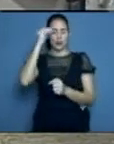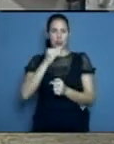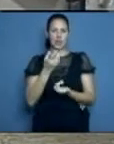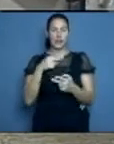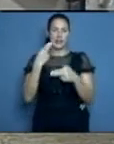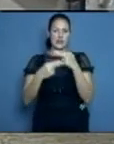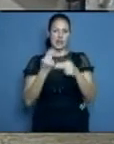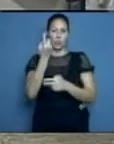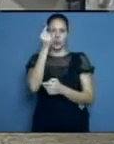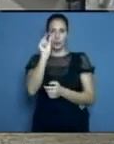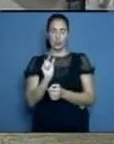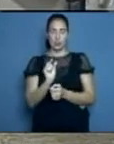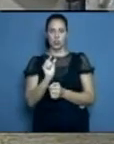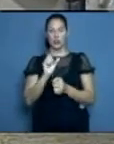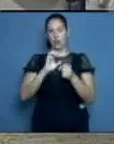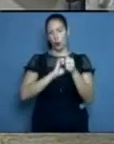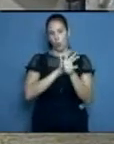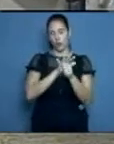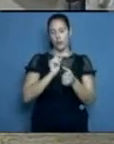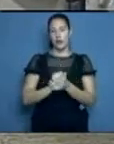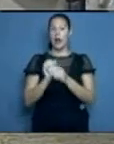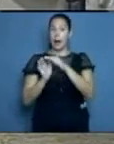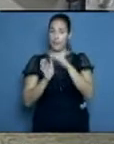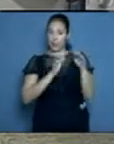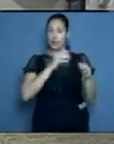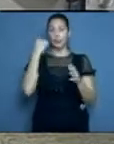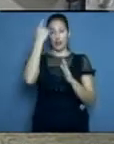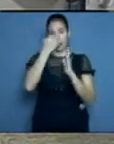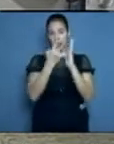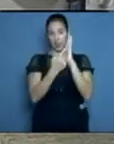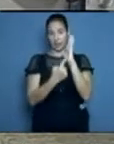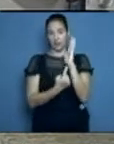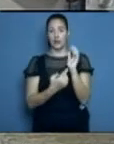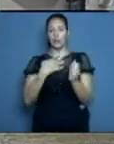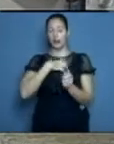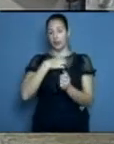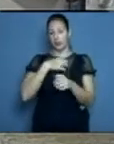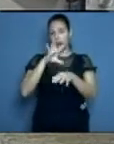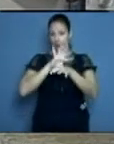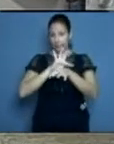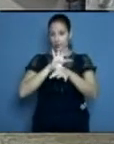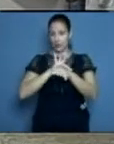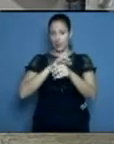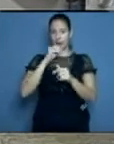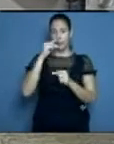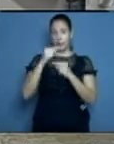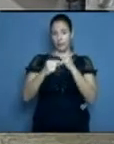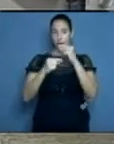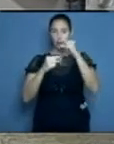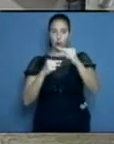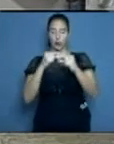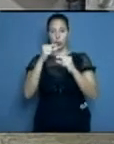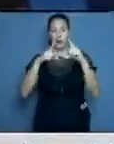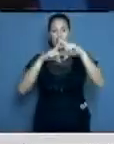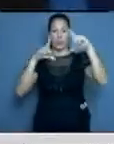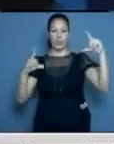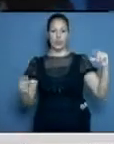este protocolo? A raíz, yo lo decía, de las características que va teniendo la enfermedad en el transcurso en nuestro país.